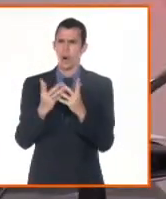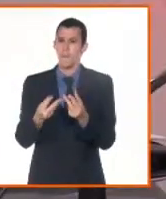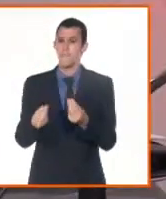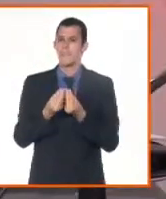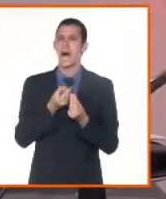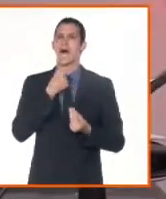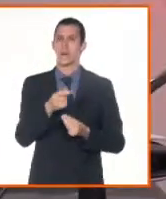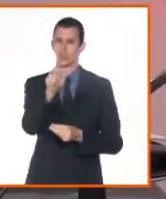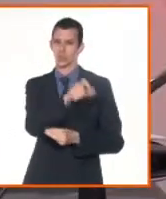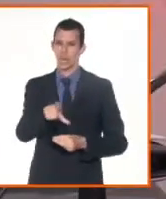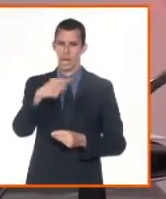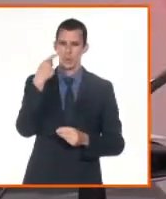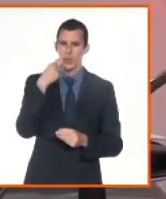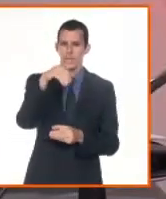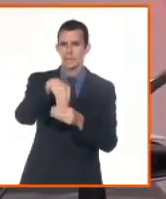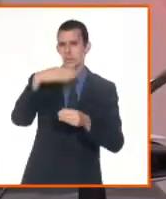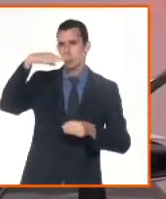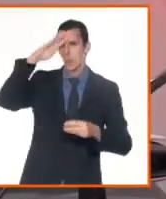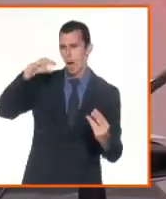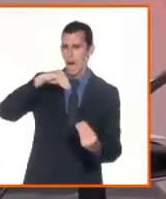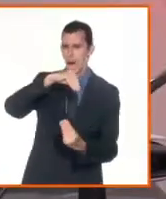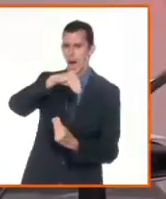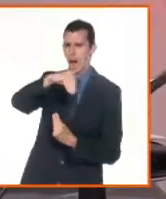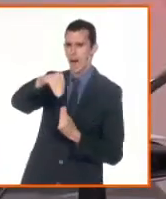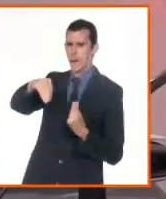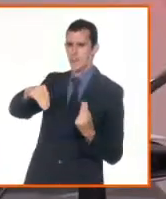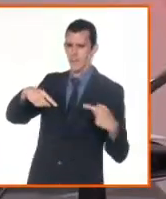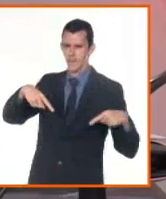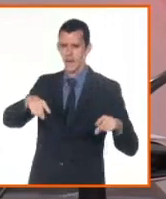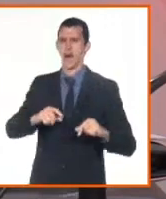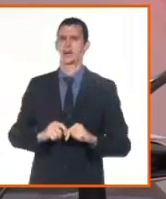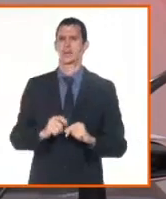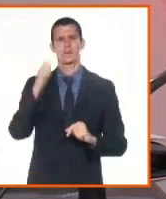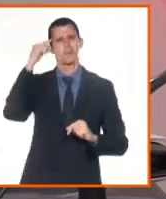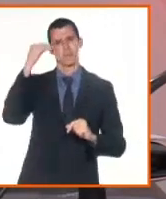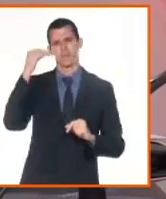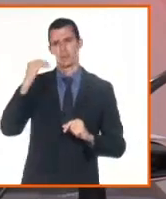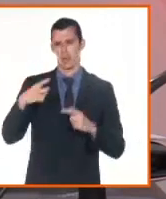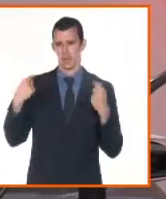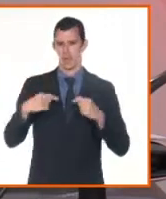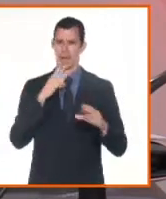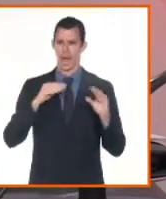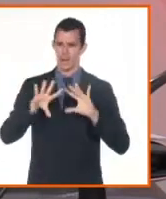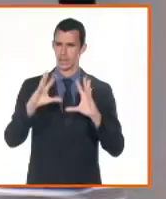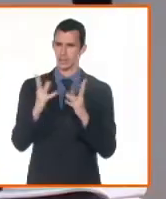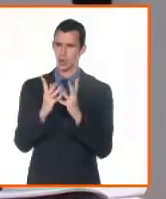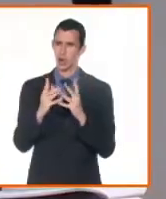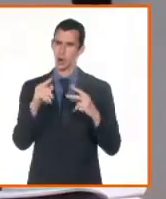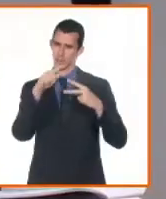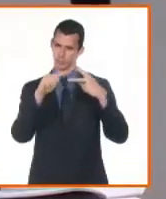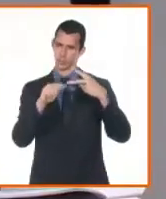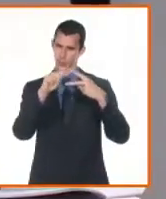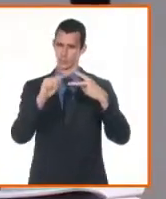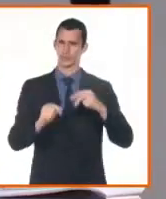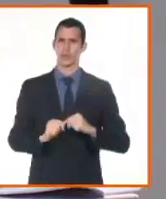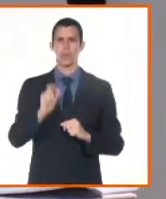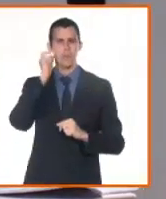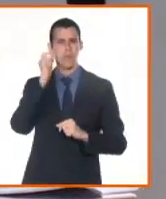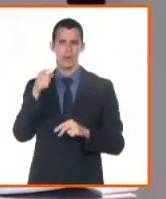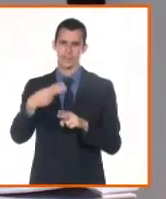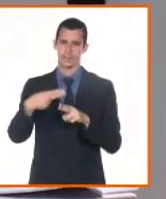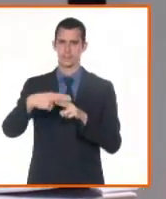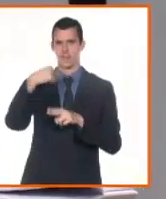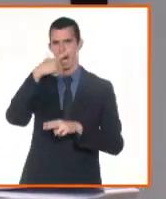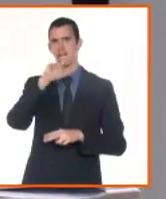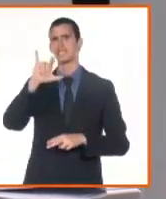nuestro país. Y sobre eso, pues, dos de ellos quisiéramos hablar ahora con Alicia López, que es la directora de registros